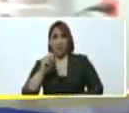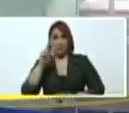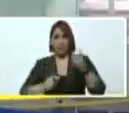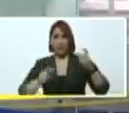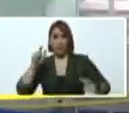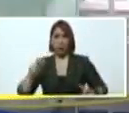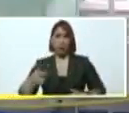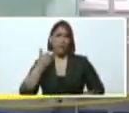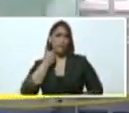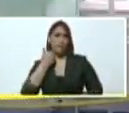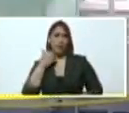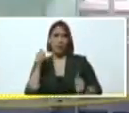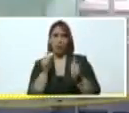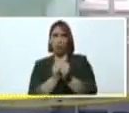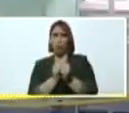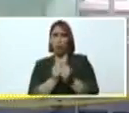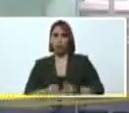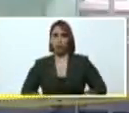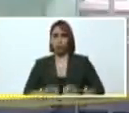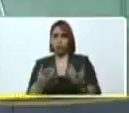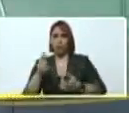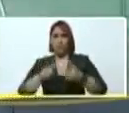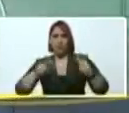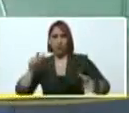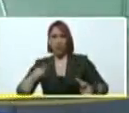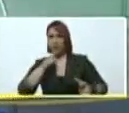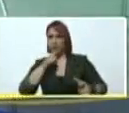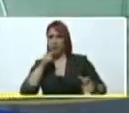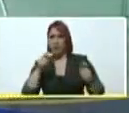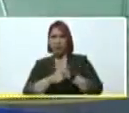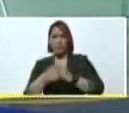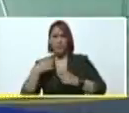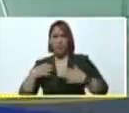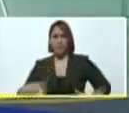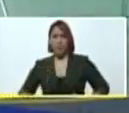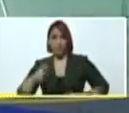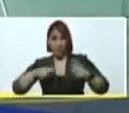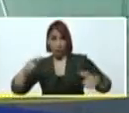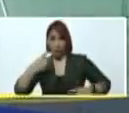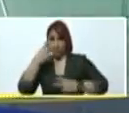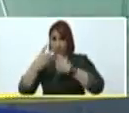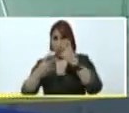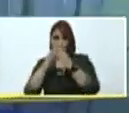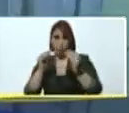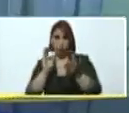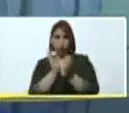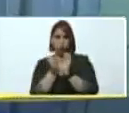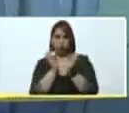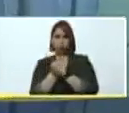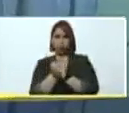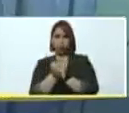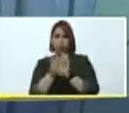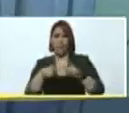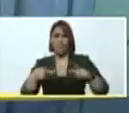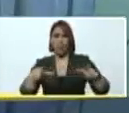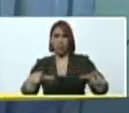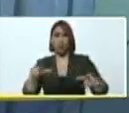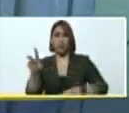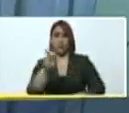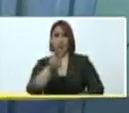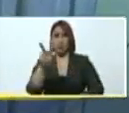con sus respectivos donantes vivos. Tenemos gente que nos visita de toda la geografía de los espacios de Venezuela,